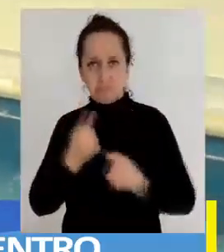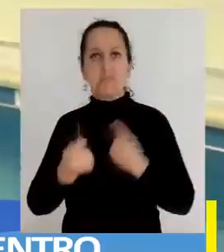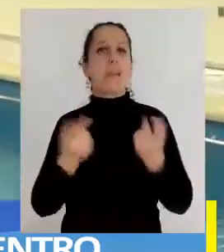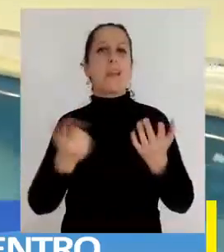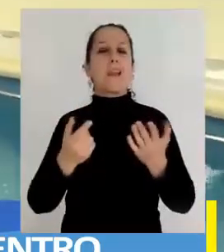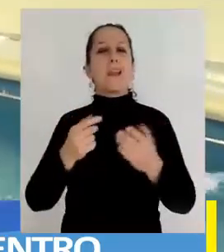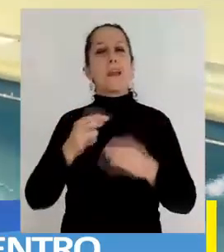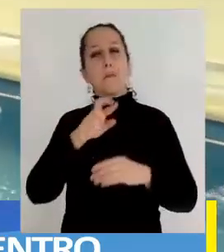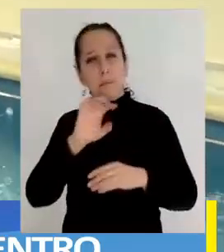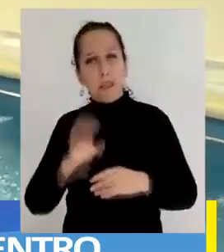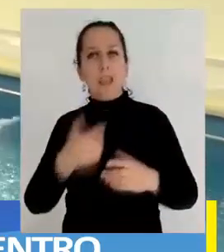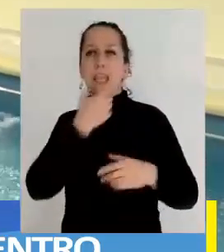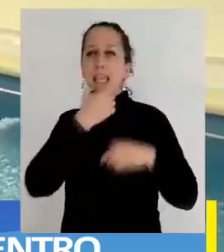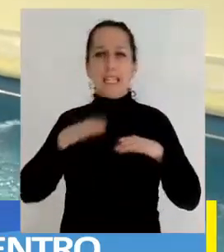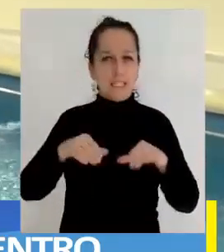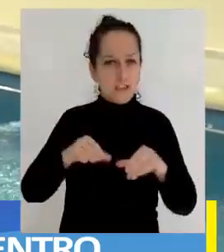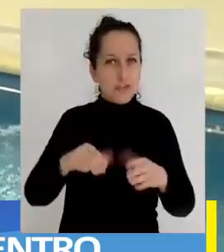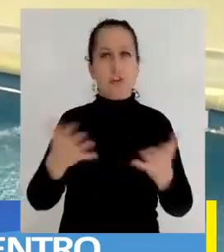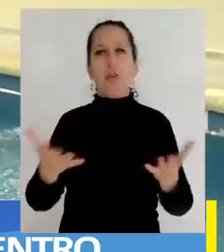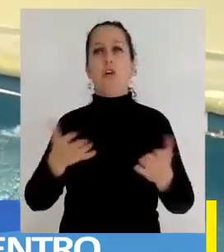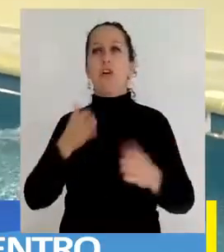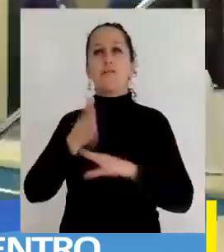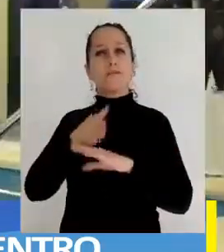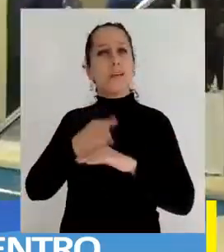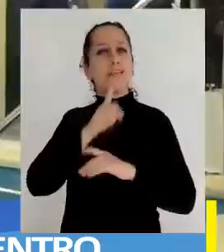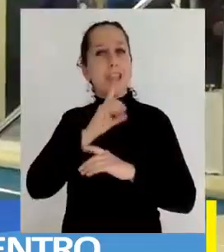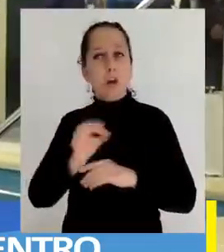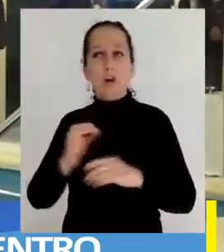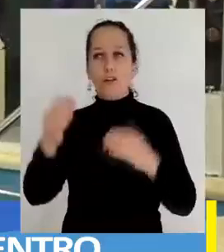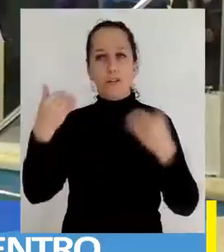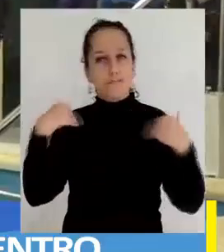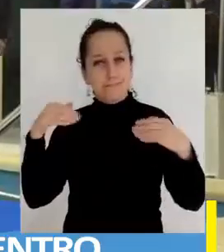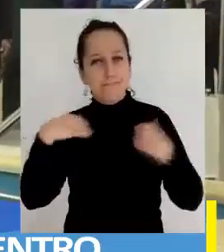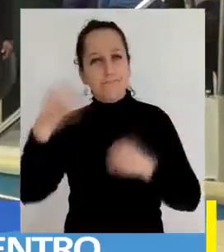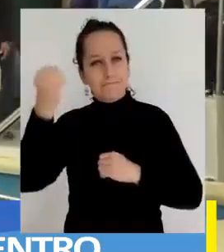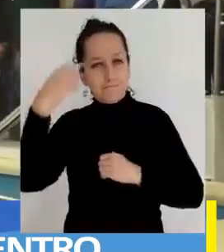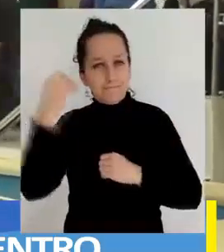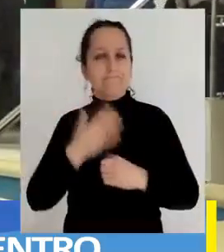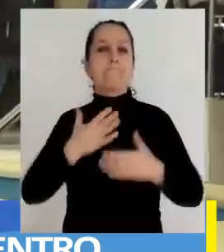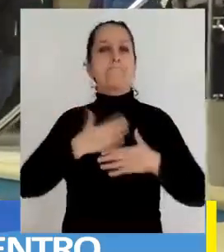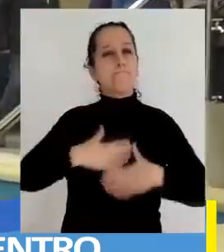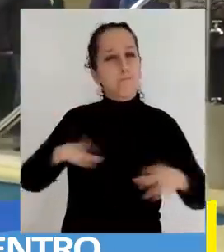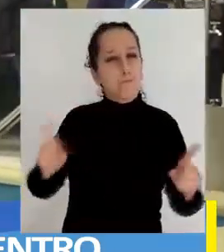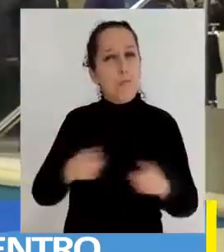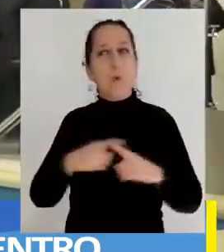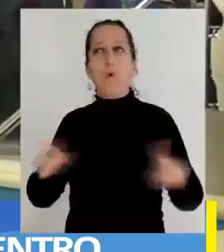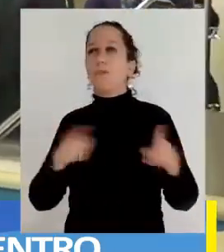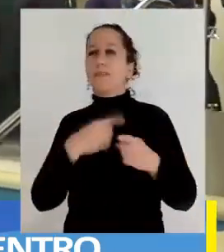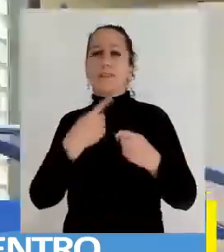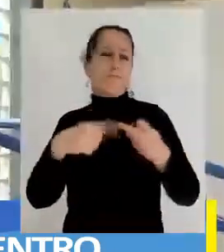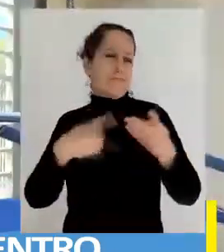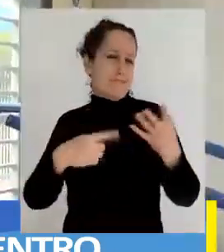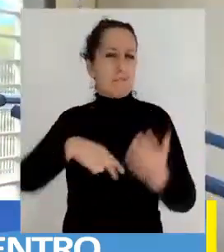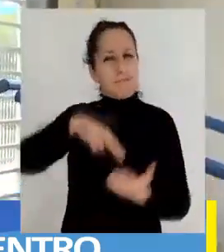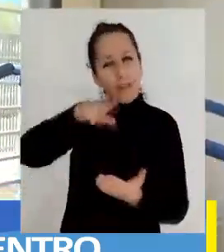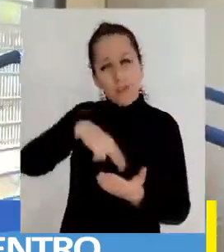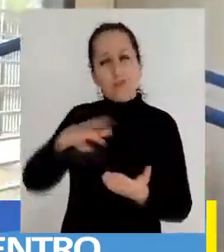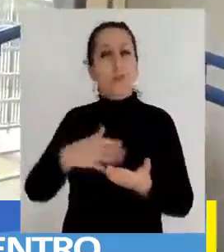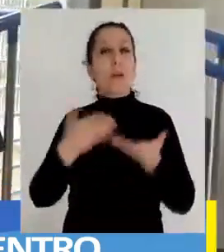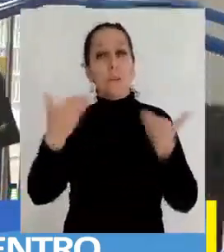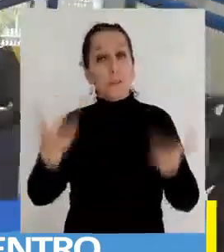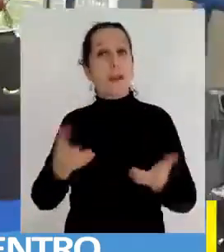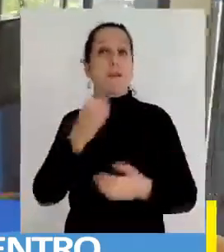atenciones podológicas, kinésicas, terapia ocupacional, arteterapia, musicoterapia, entre otros servicios